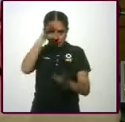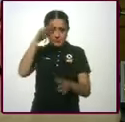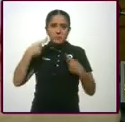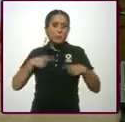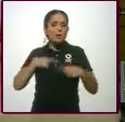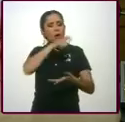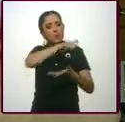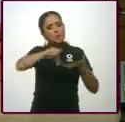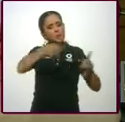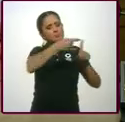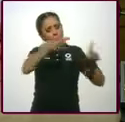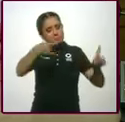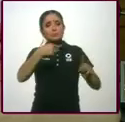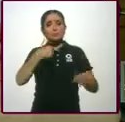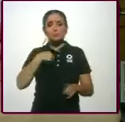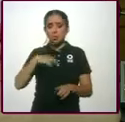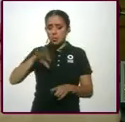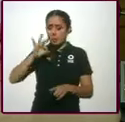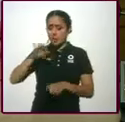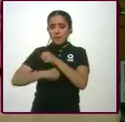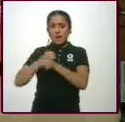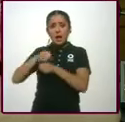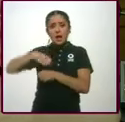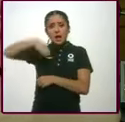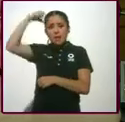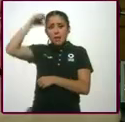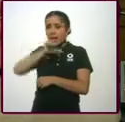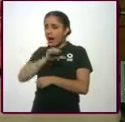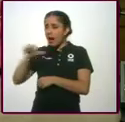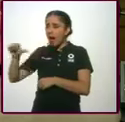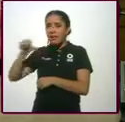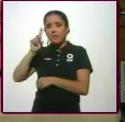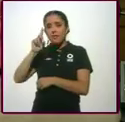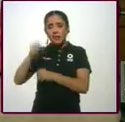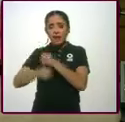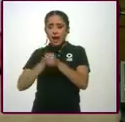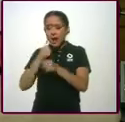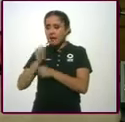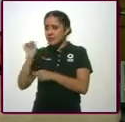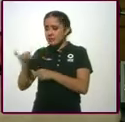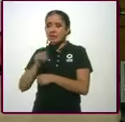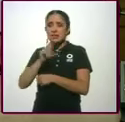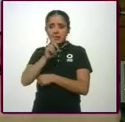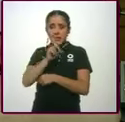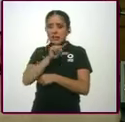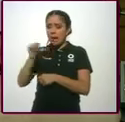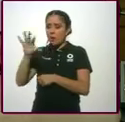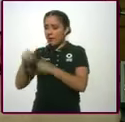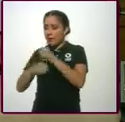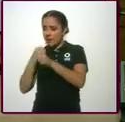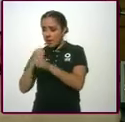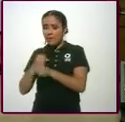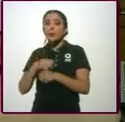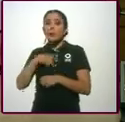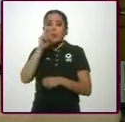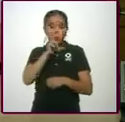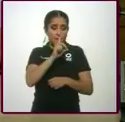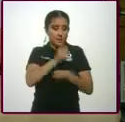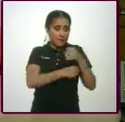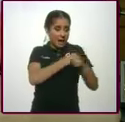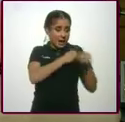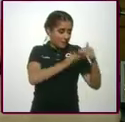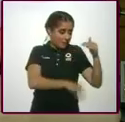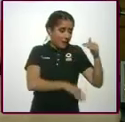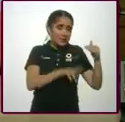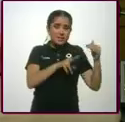es una persona mayor de 40 años. De 30, de 40 hacia abajo, hacia los 18 años, no